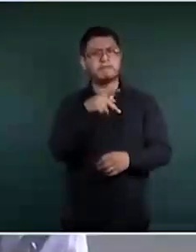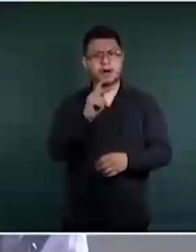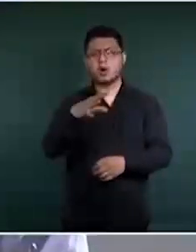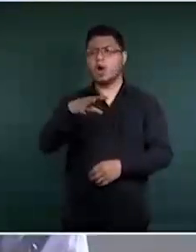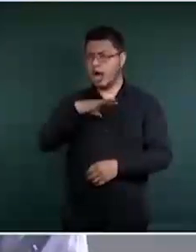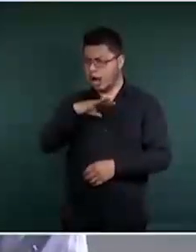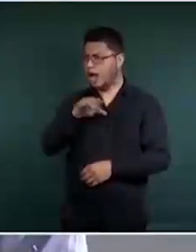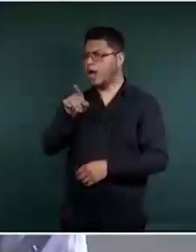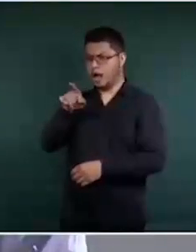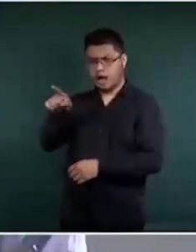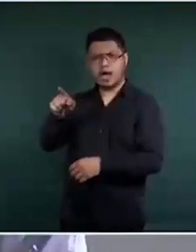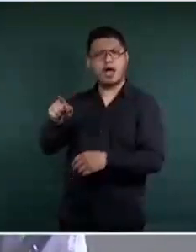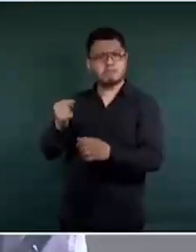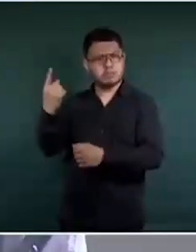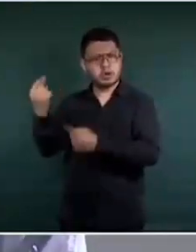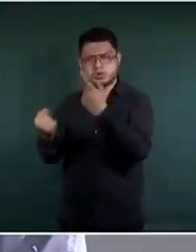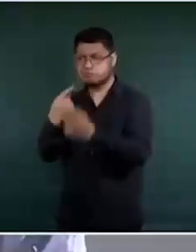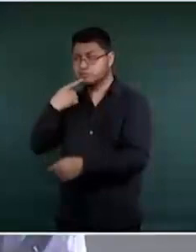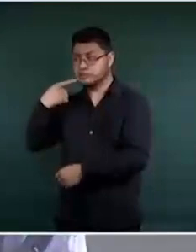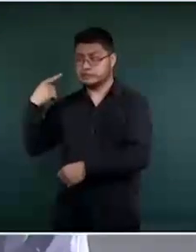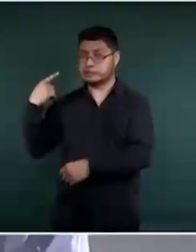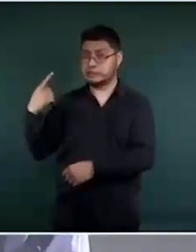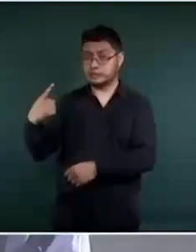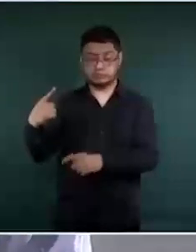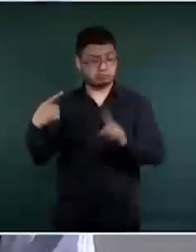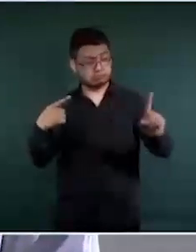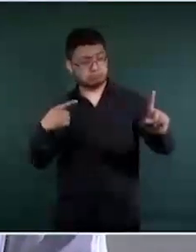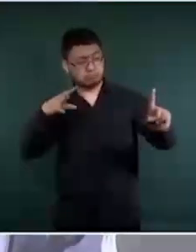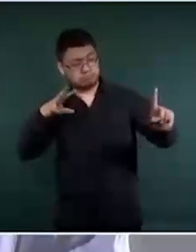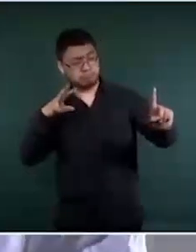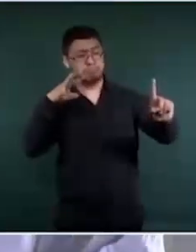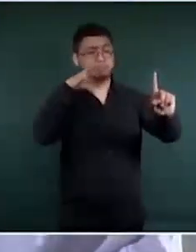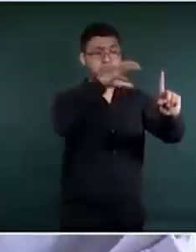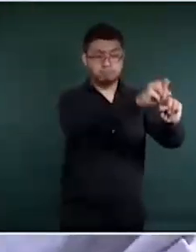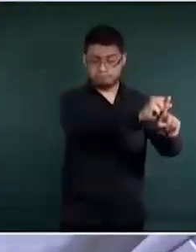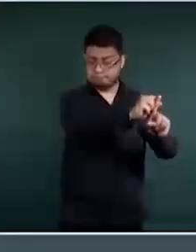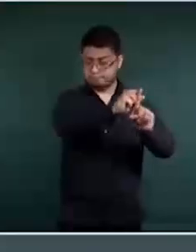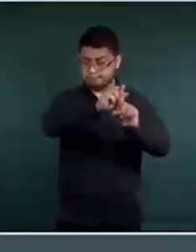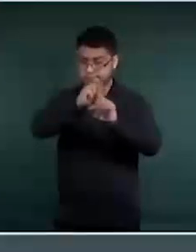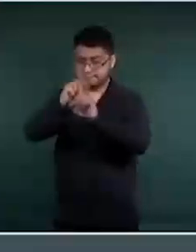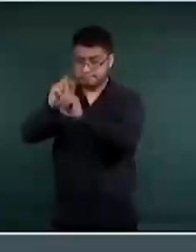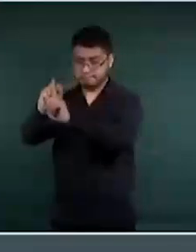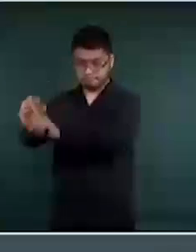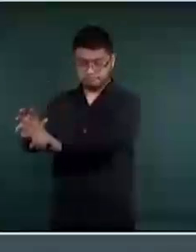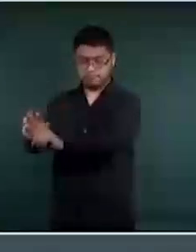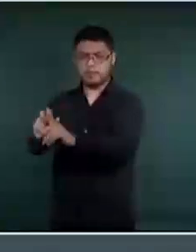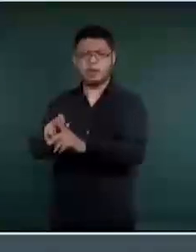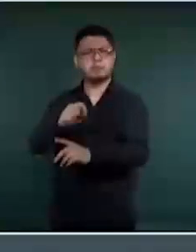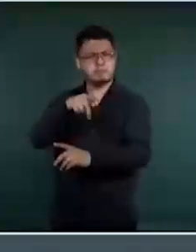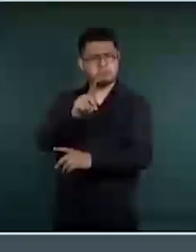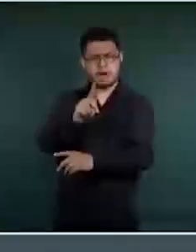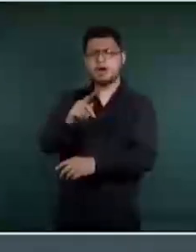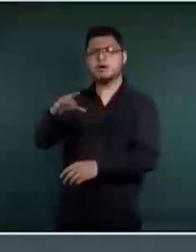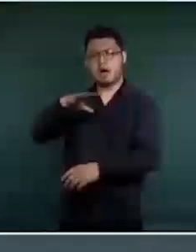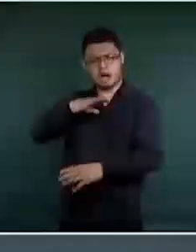todos están participando.